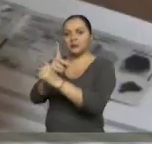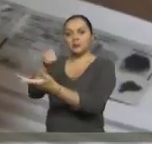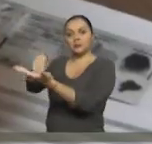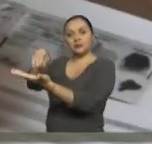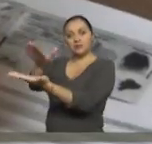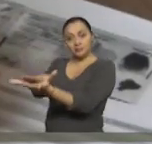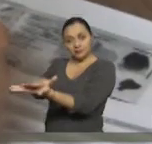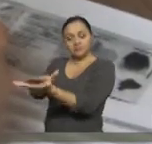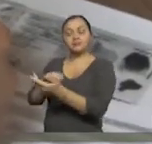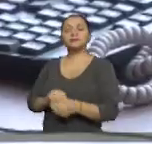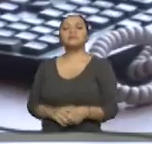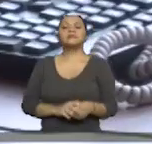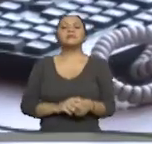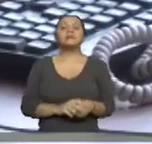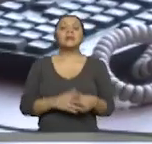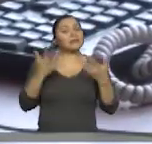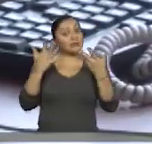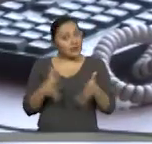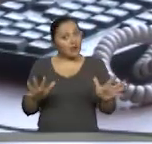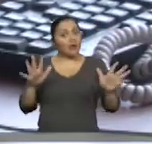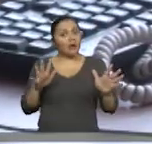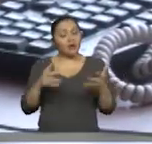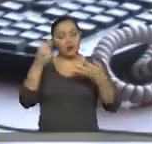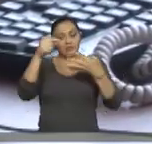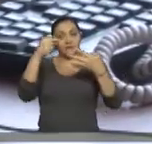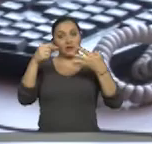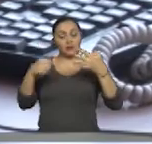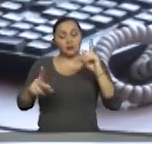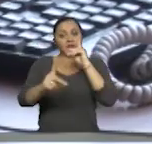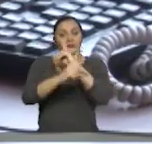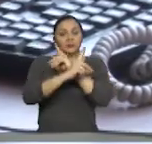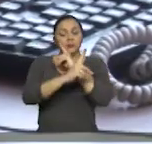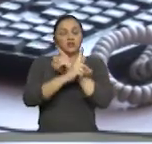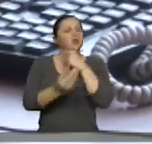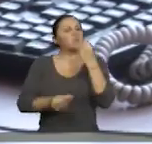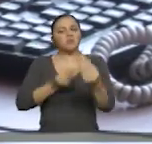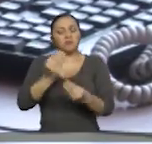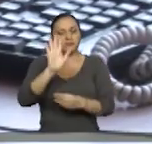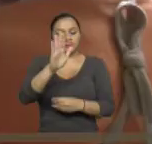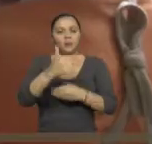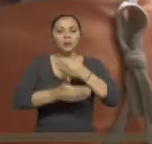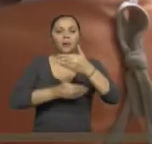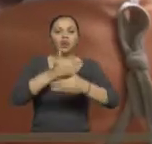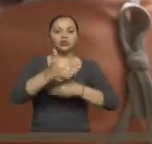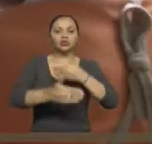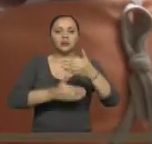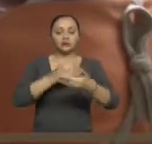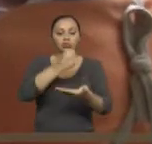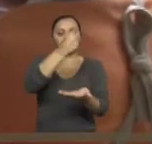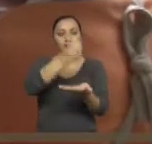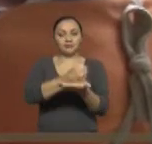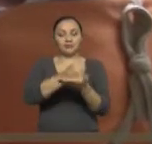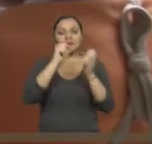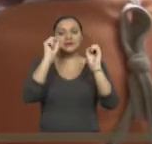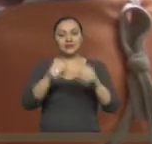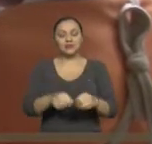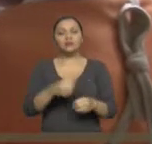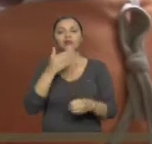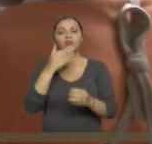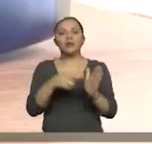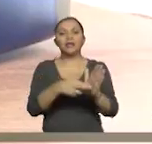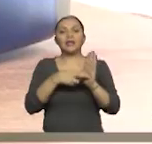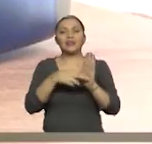Una vez que se realiza la calificación de discapacidad, se procede a su acreditación a través del